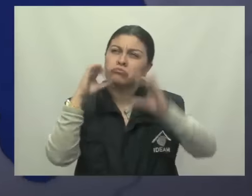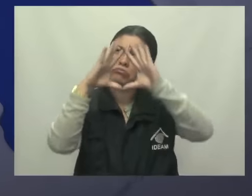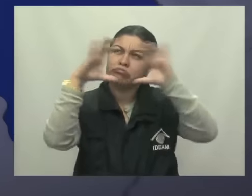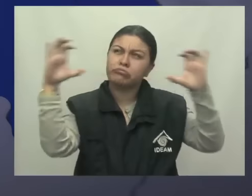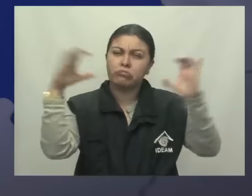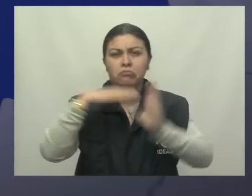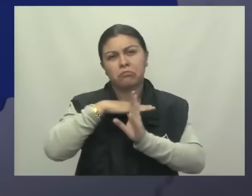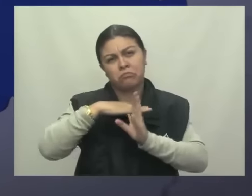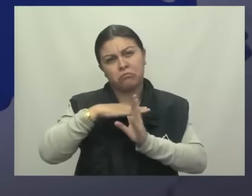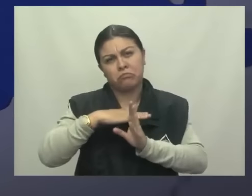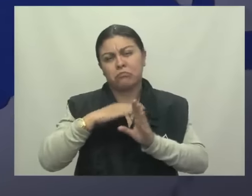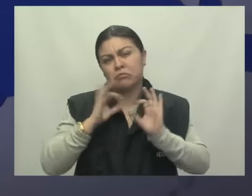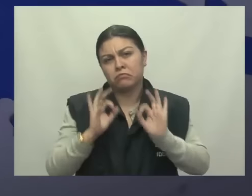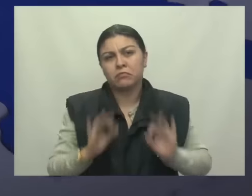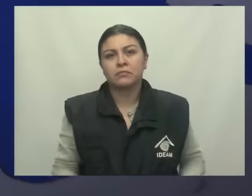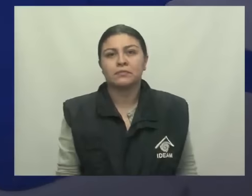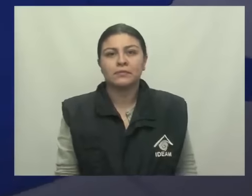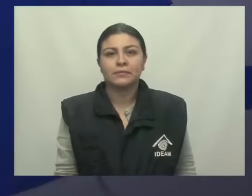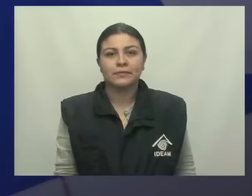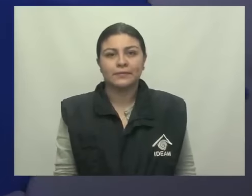ligero y parcialmente nublado.